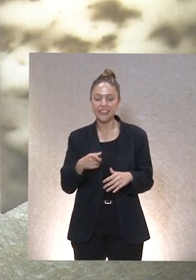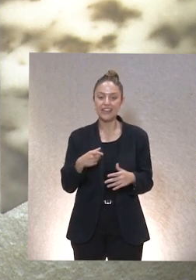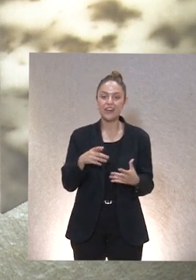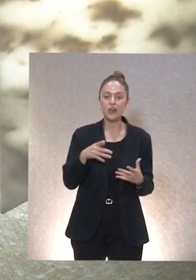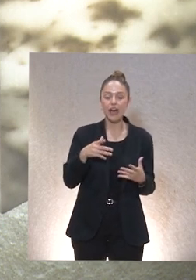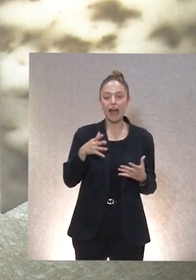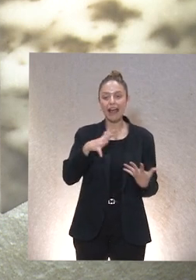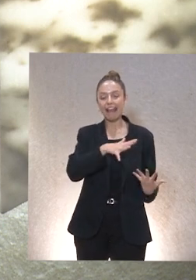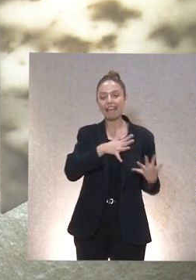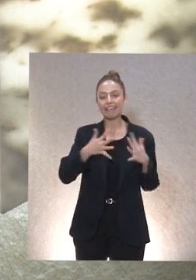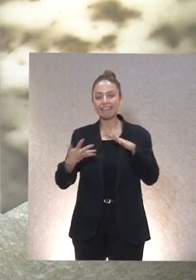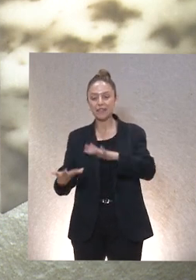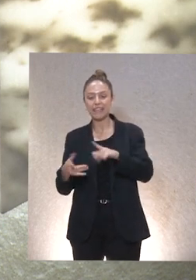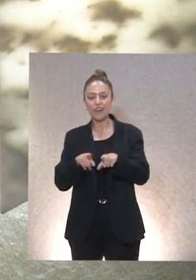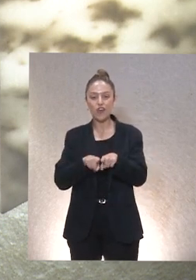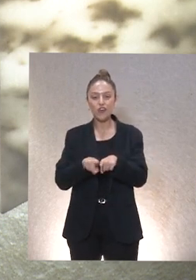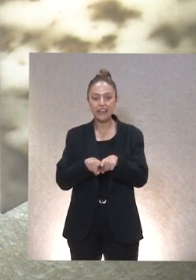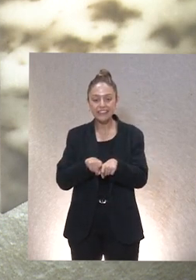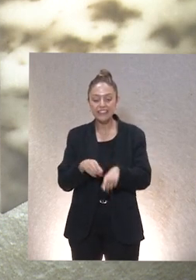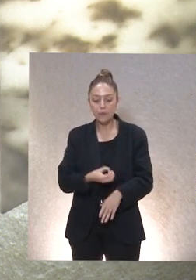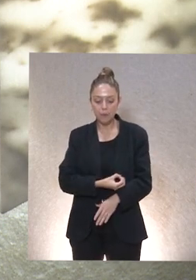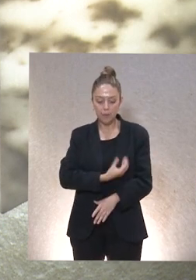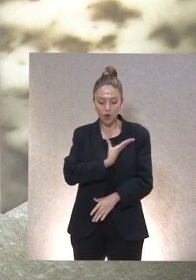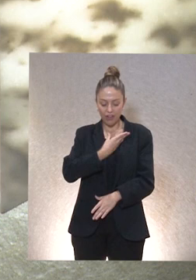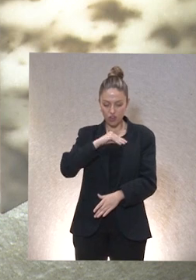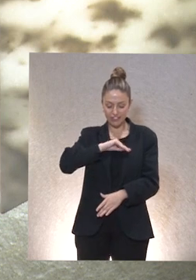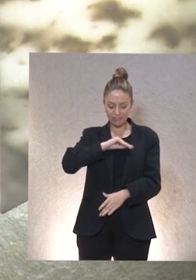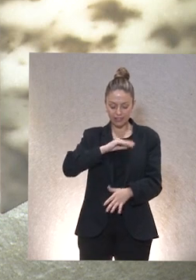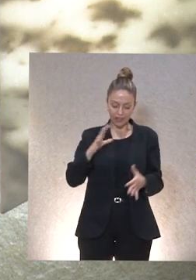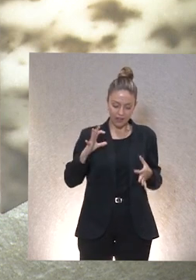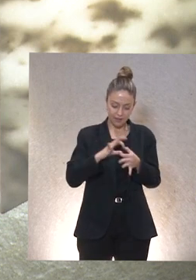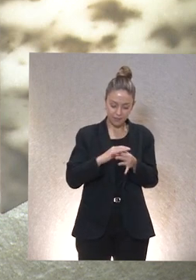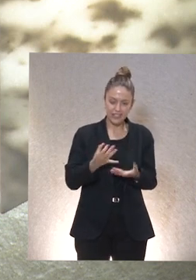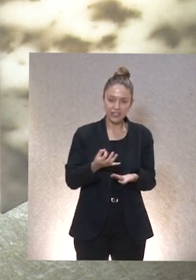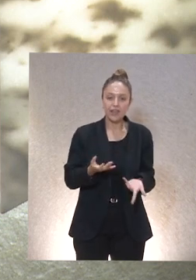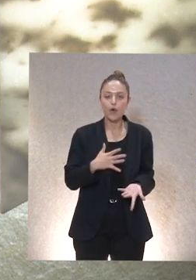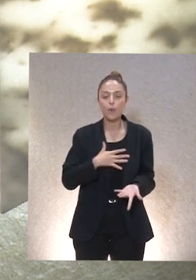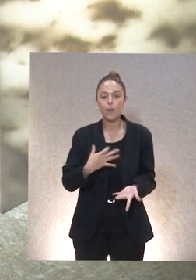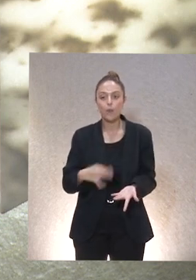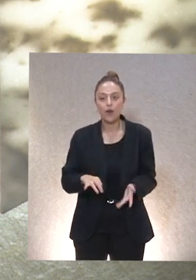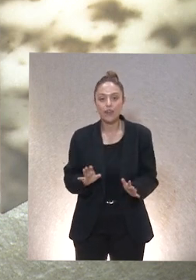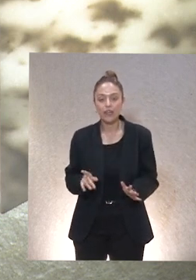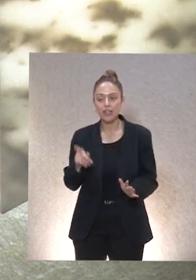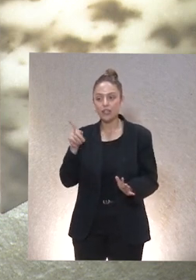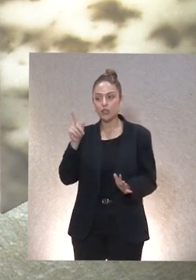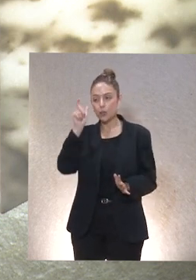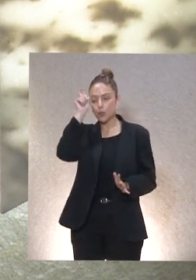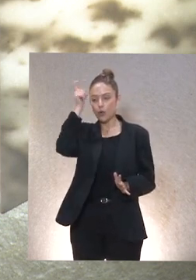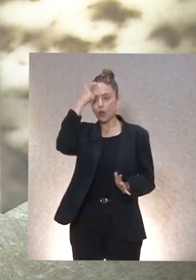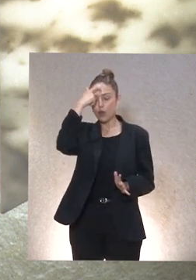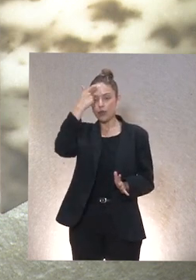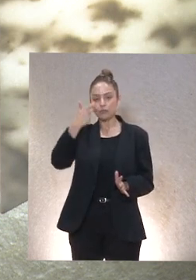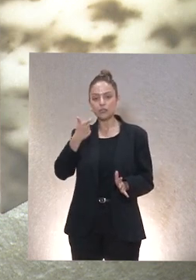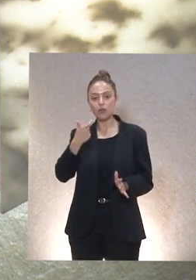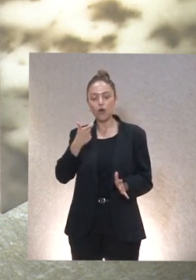interpretación crítica de cómo funciona tu vocación interna, porque a lo mejor lo que tú llamas, tiene que ser vocación que en última